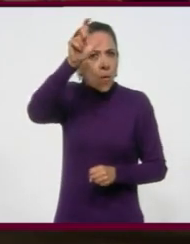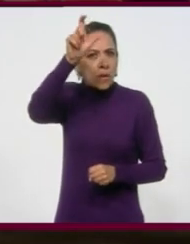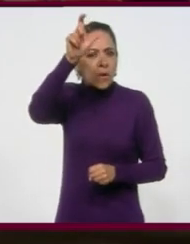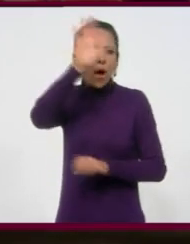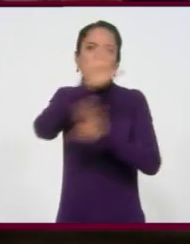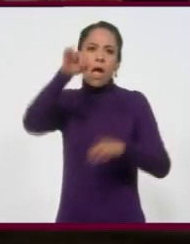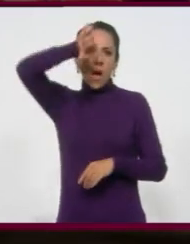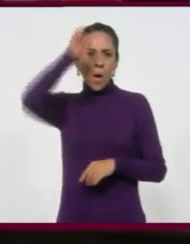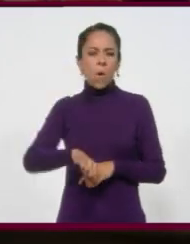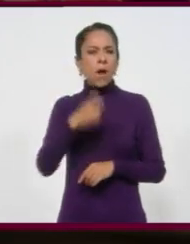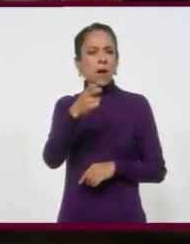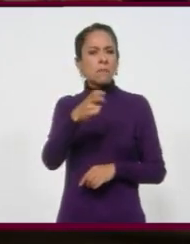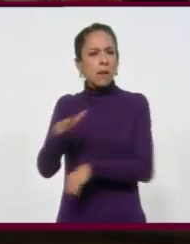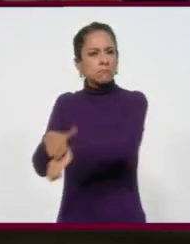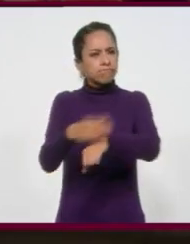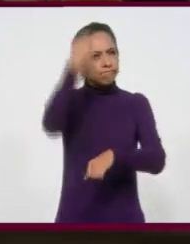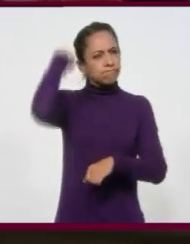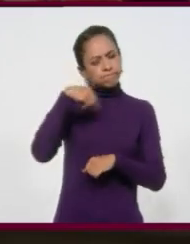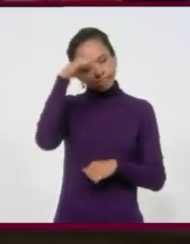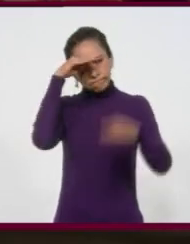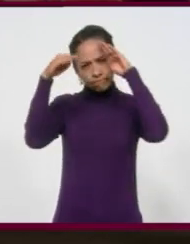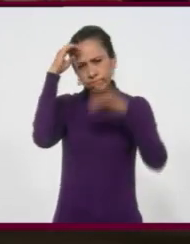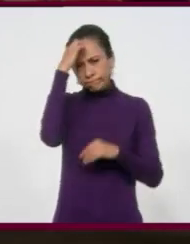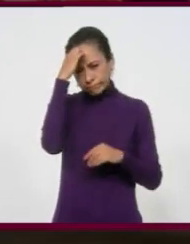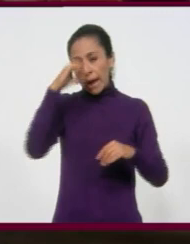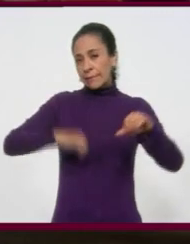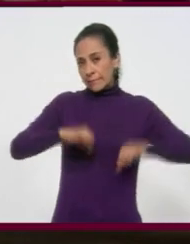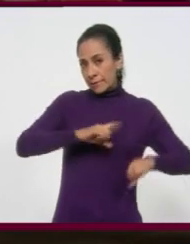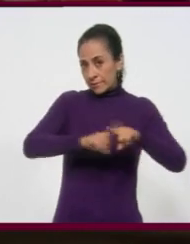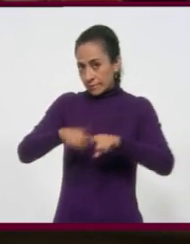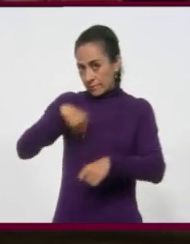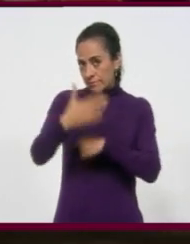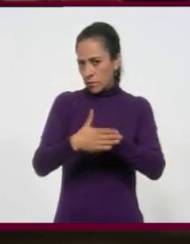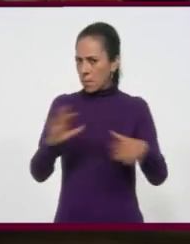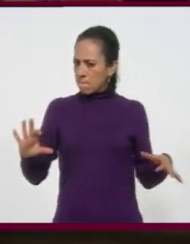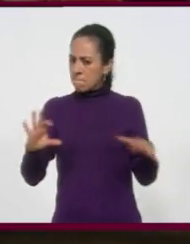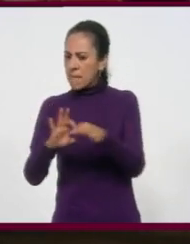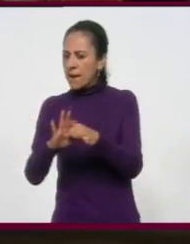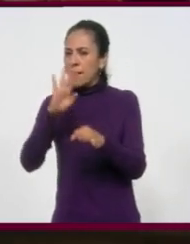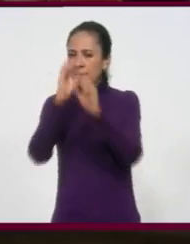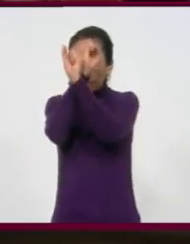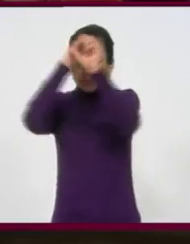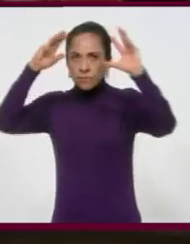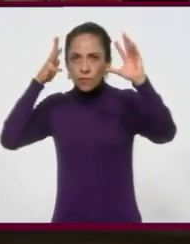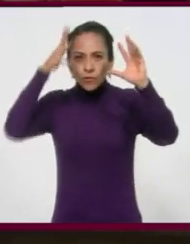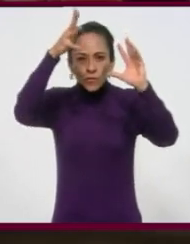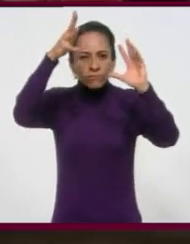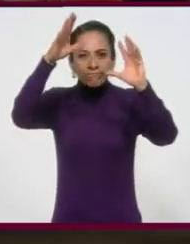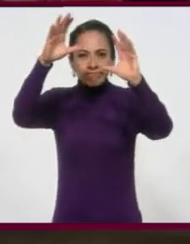reflexión y que varias actividades girarán en torno a esta idea sobre el futuro visto a partir de ahora. Así pues,